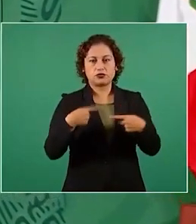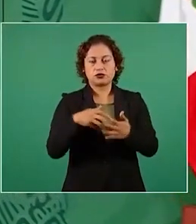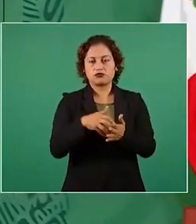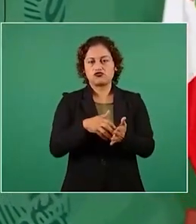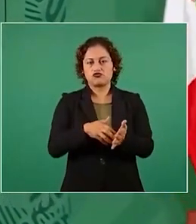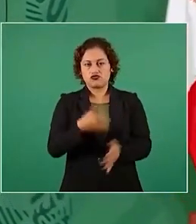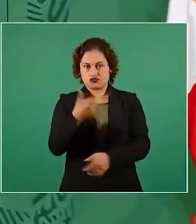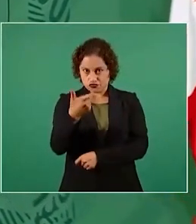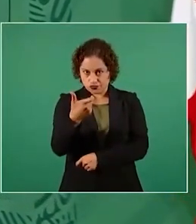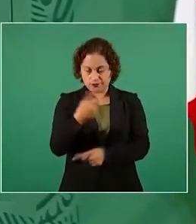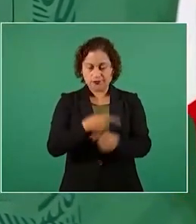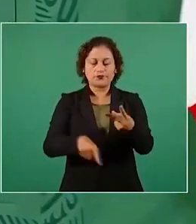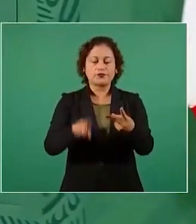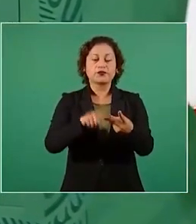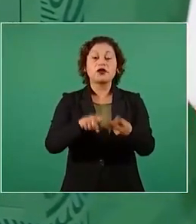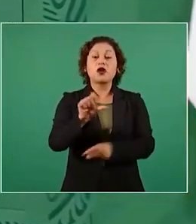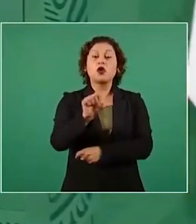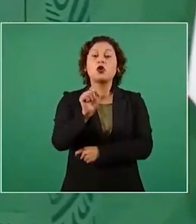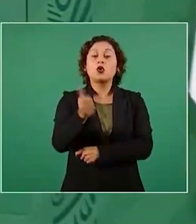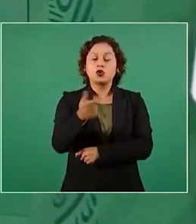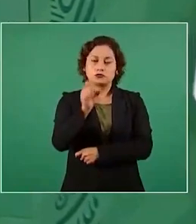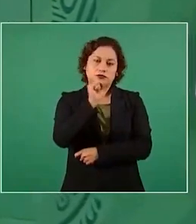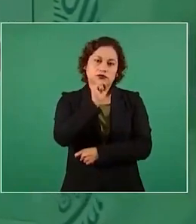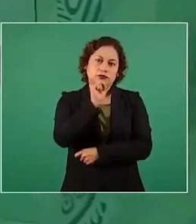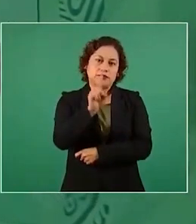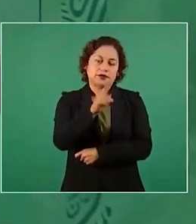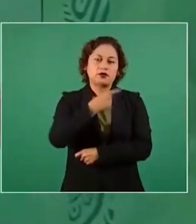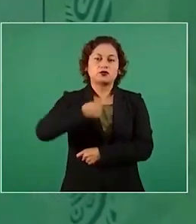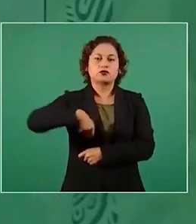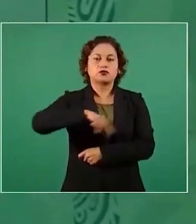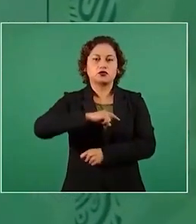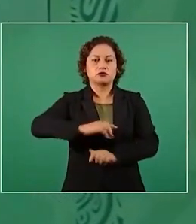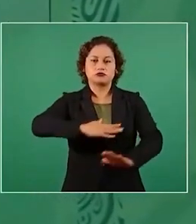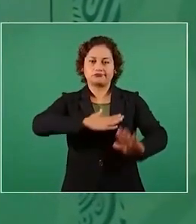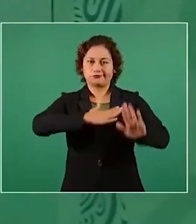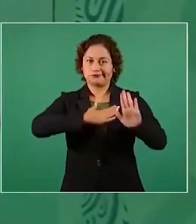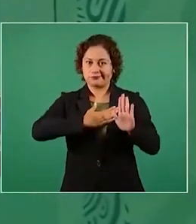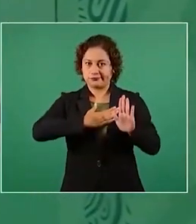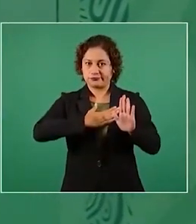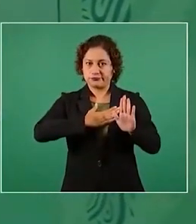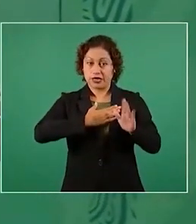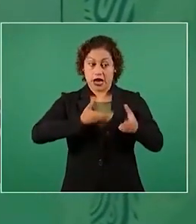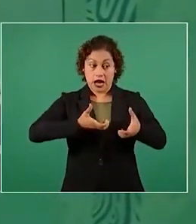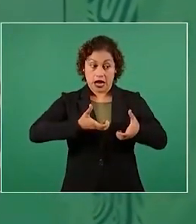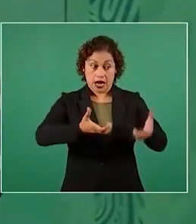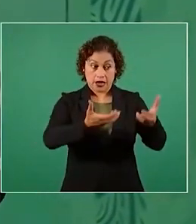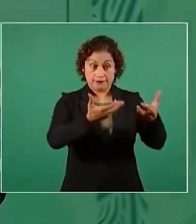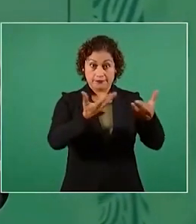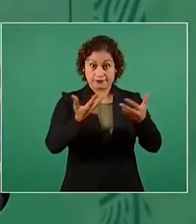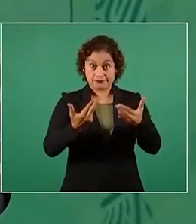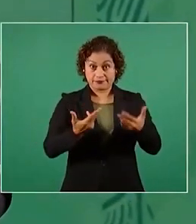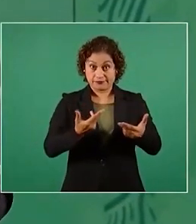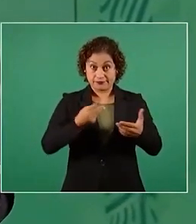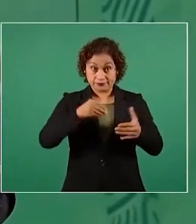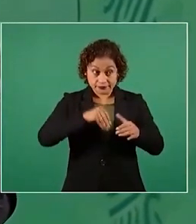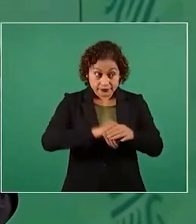y dos hacer el compromiso de arreglar completamente las calles